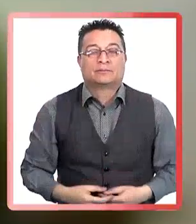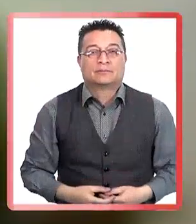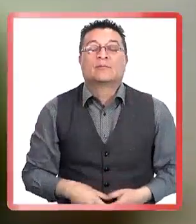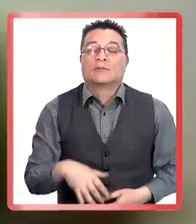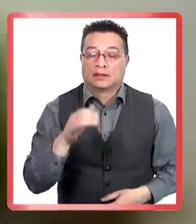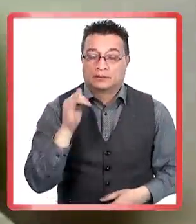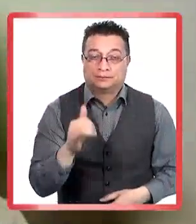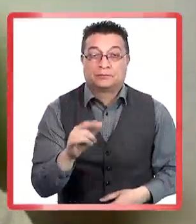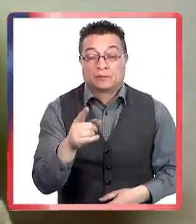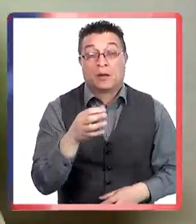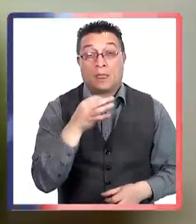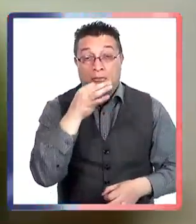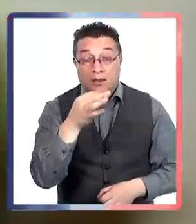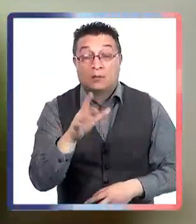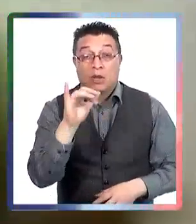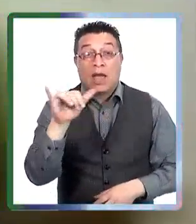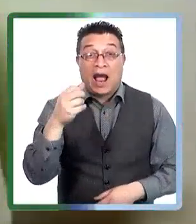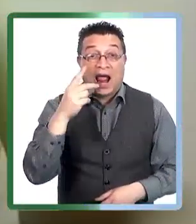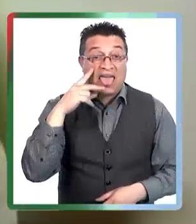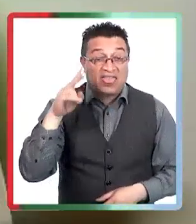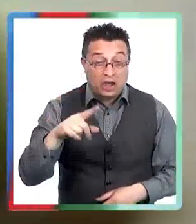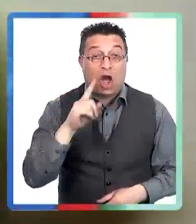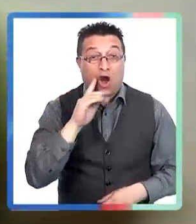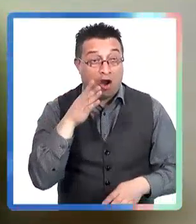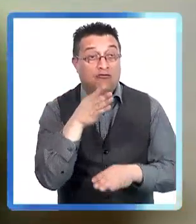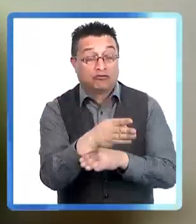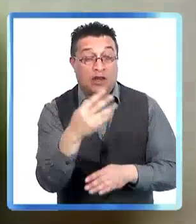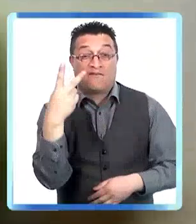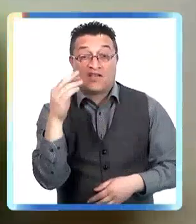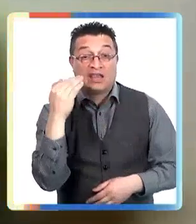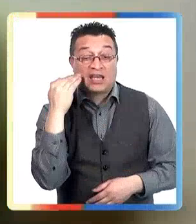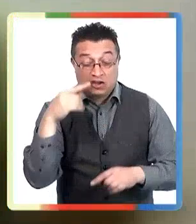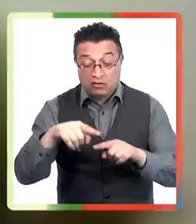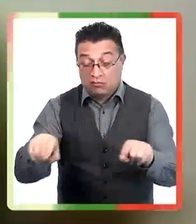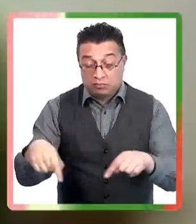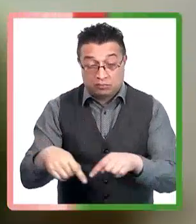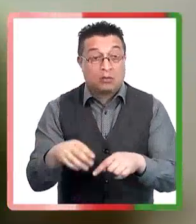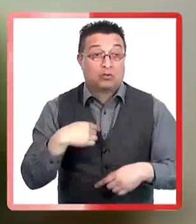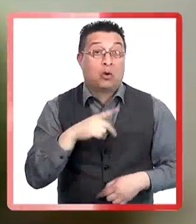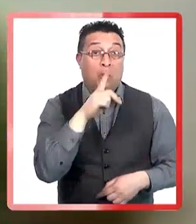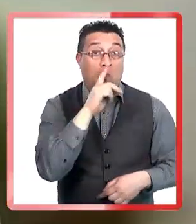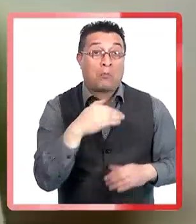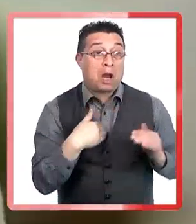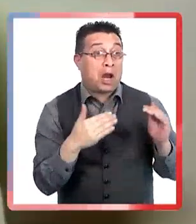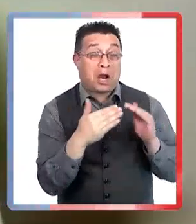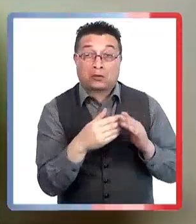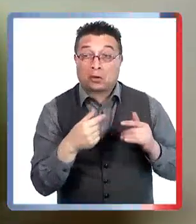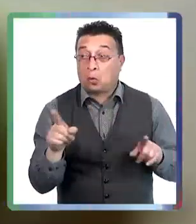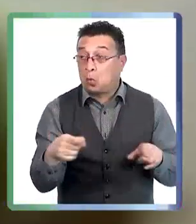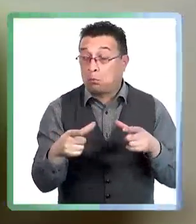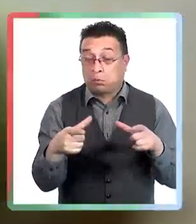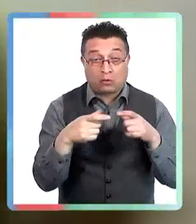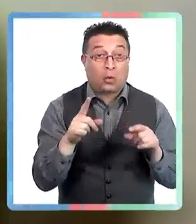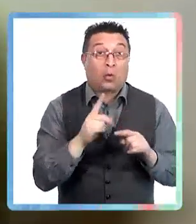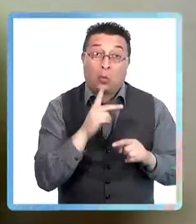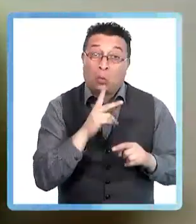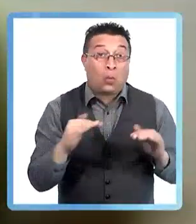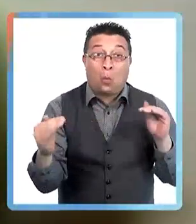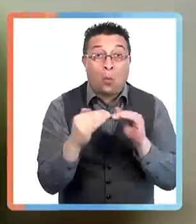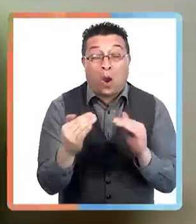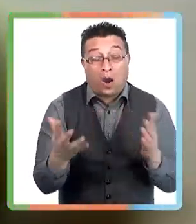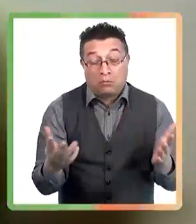Sí. Uno dice, bueno, si va al jardín infantil y hay 20 niños en una sala, ¿por qué no le puedo celebrar el cumpleaños? Es verdad.